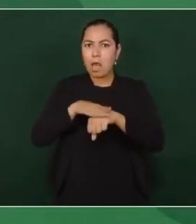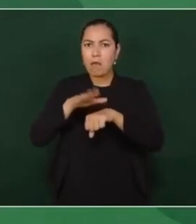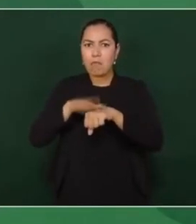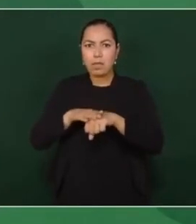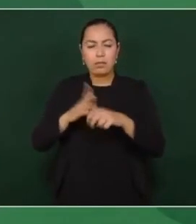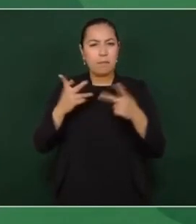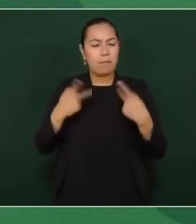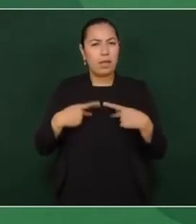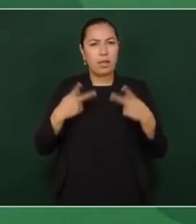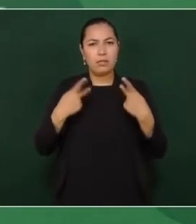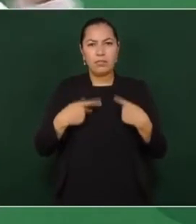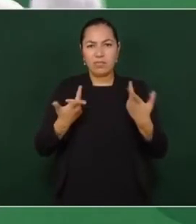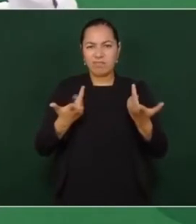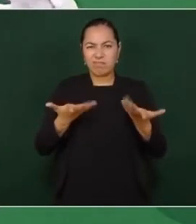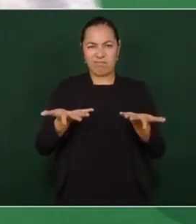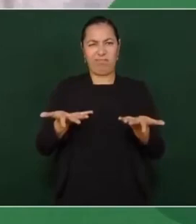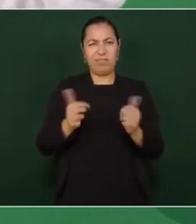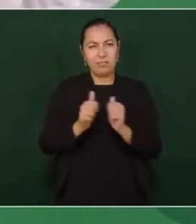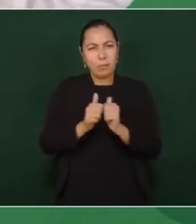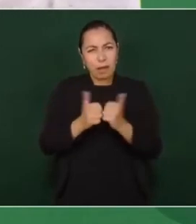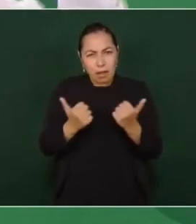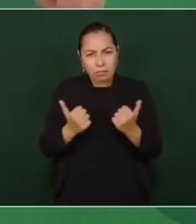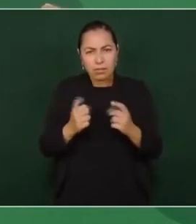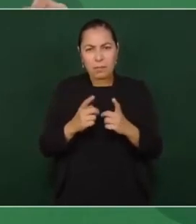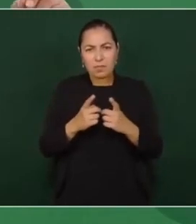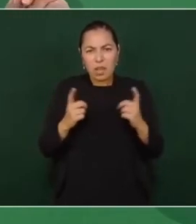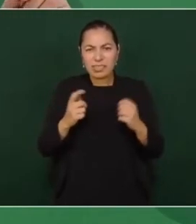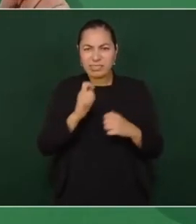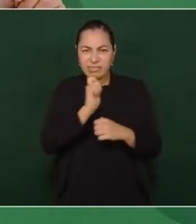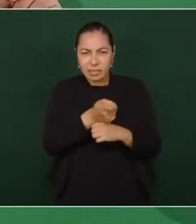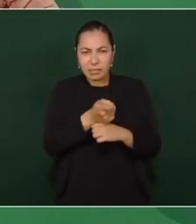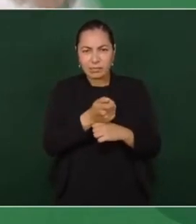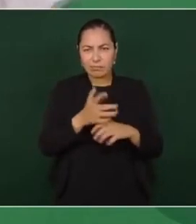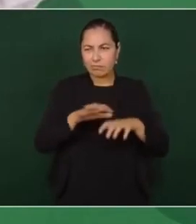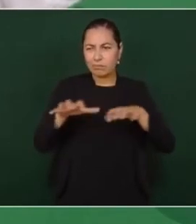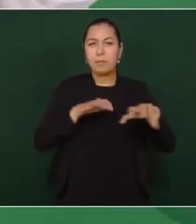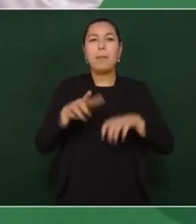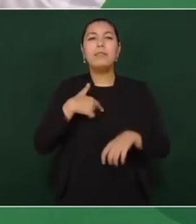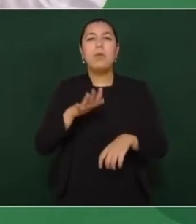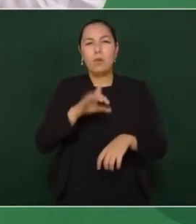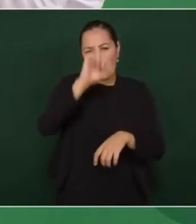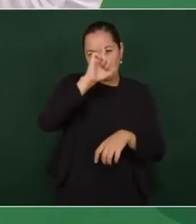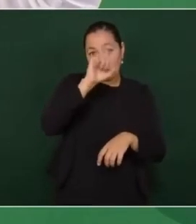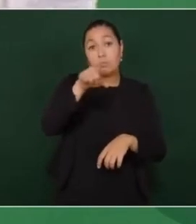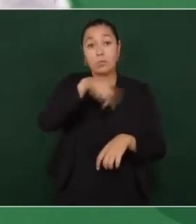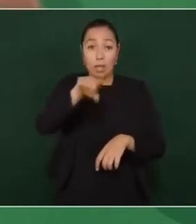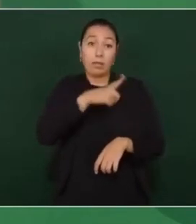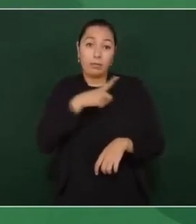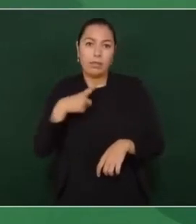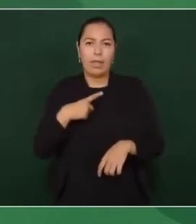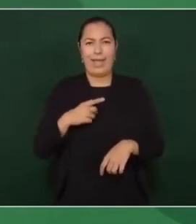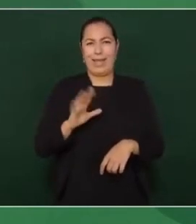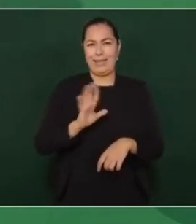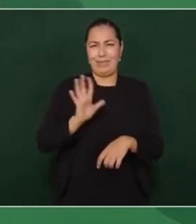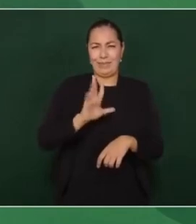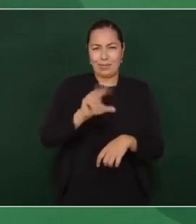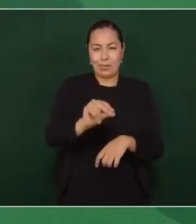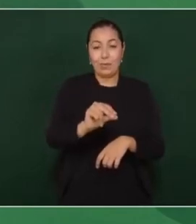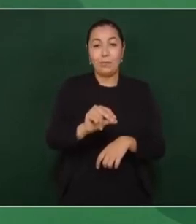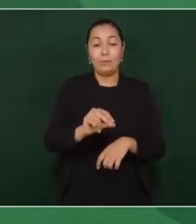No estoy diciendo que no hay que divorciarse. No. Lo que quiero es